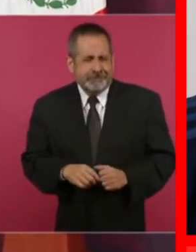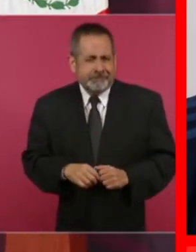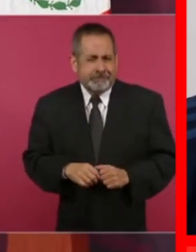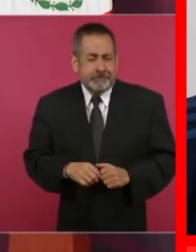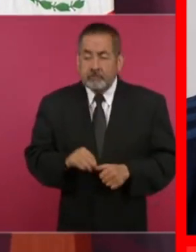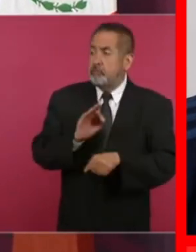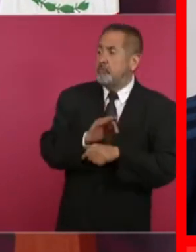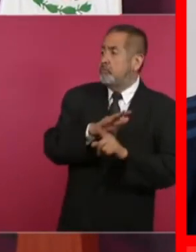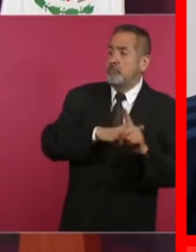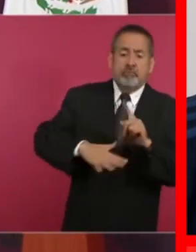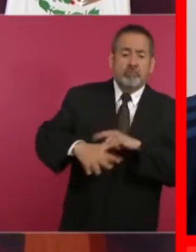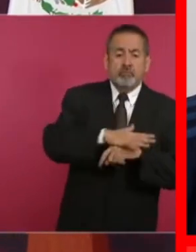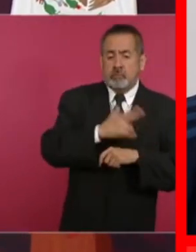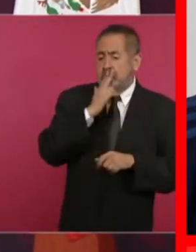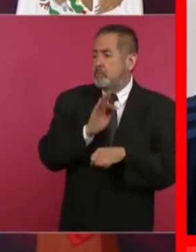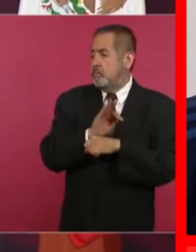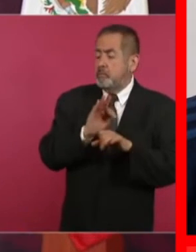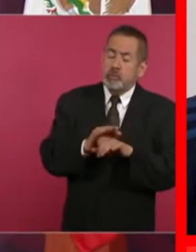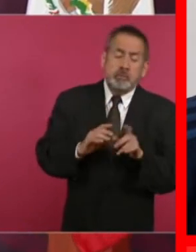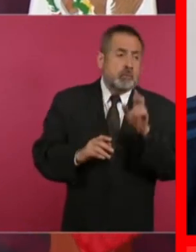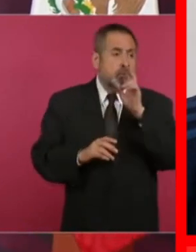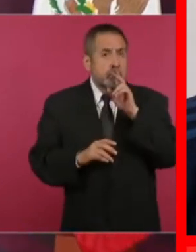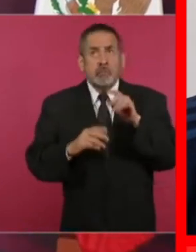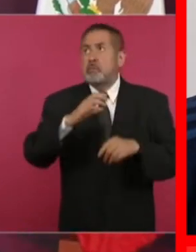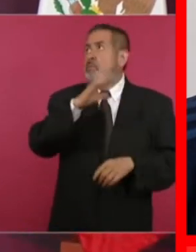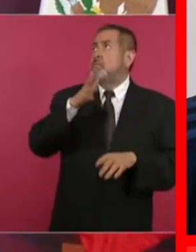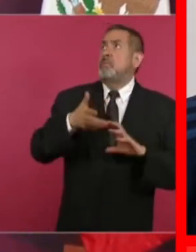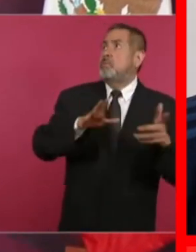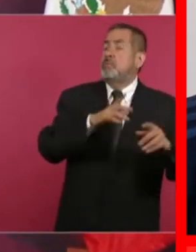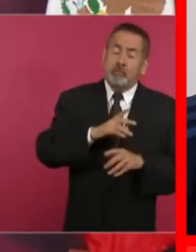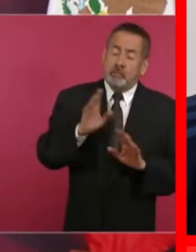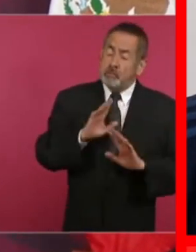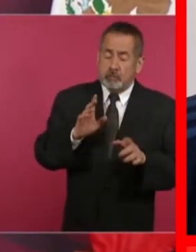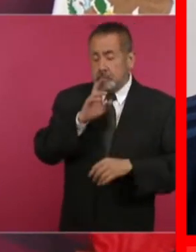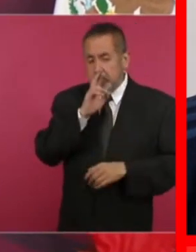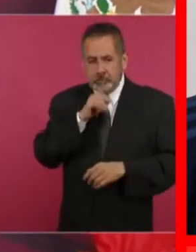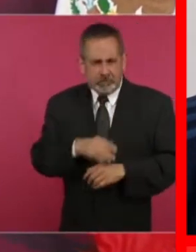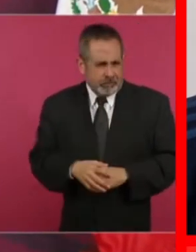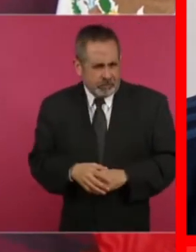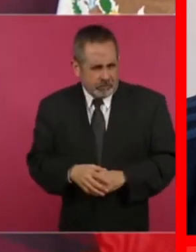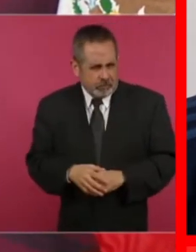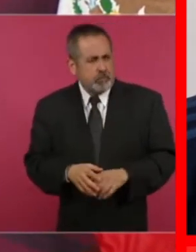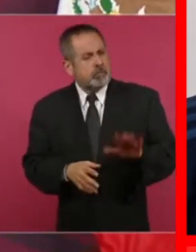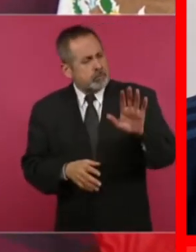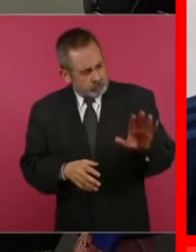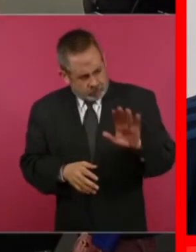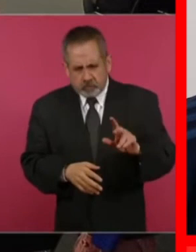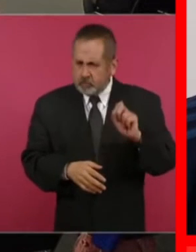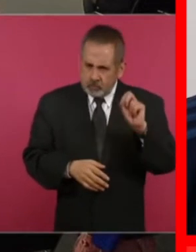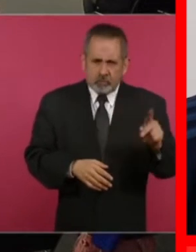medio ambiente, de que les preocupa mucho el cambio climático, les planteamos, a ver,